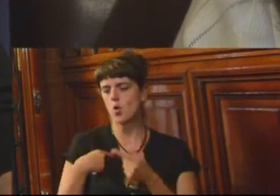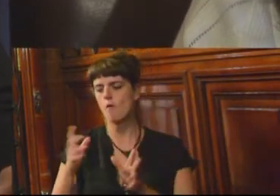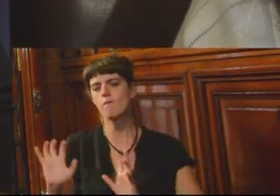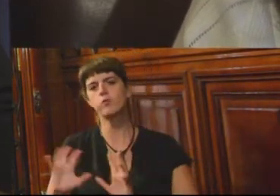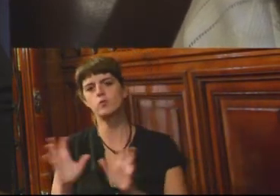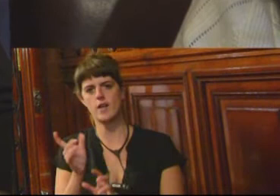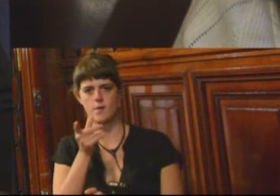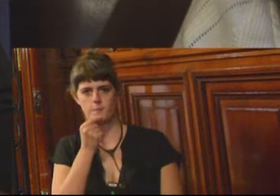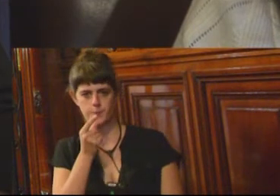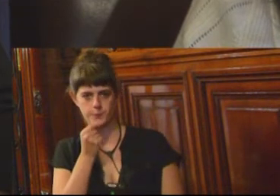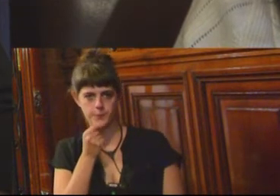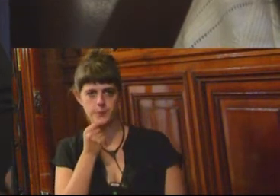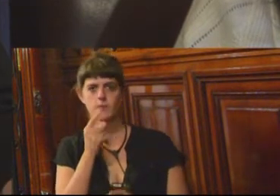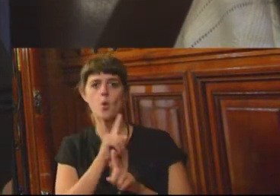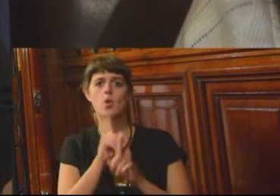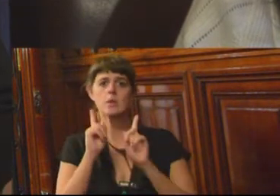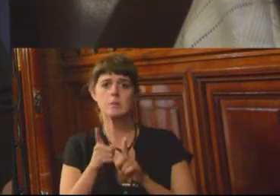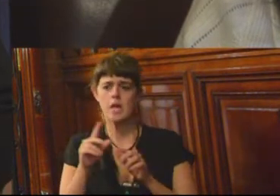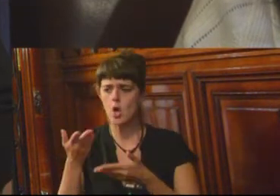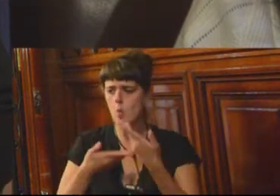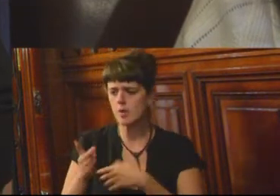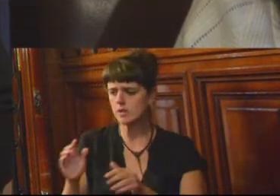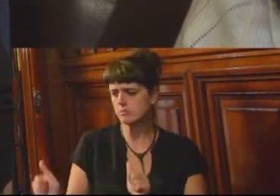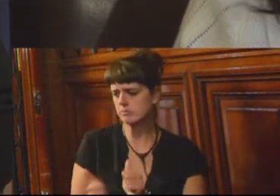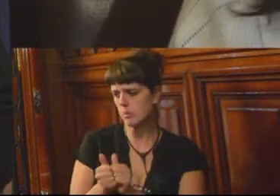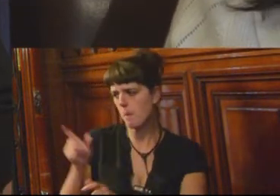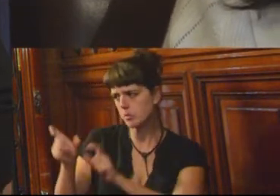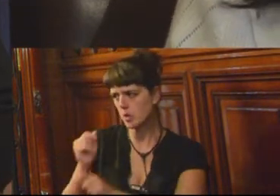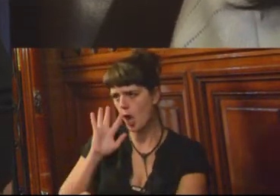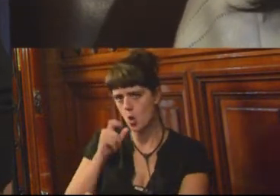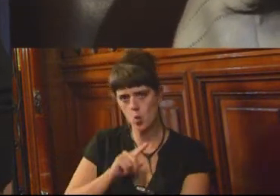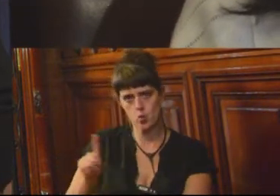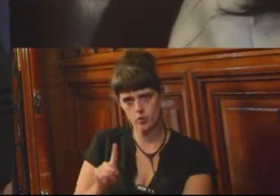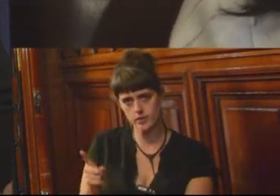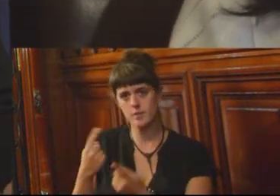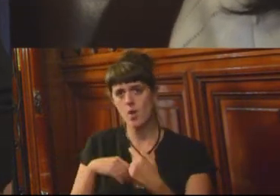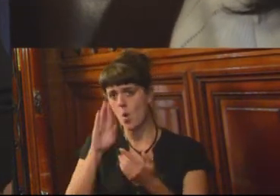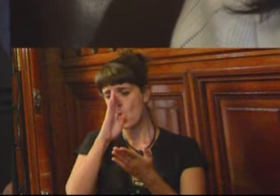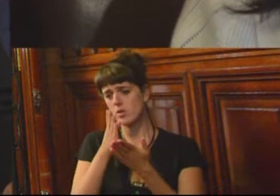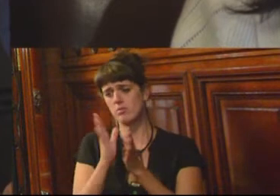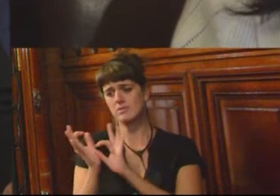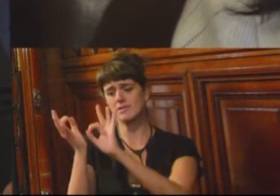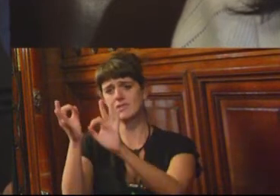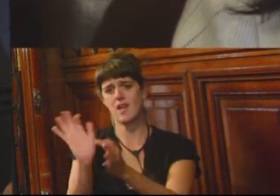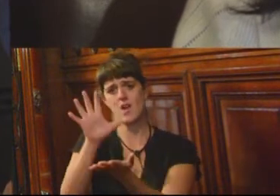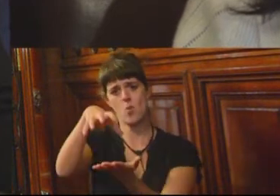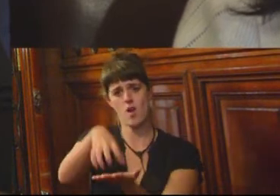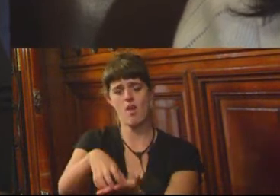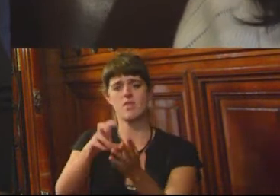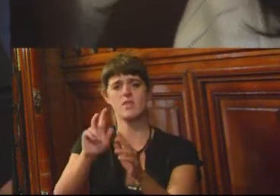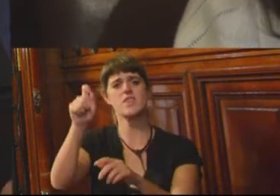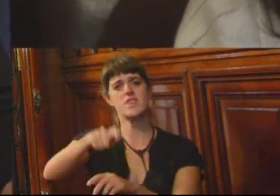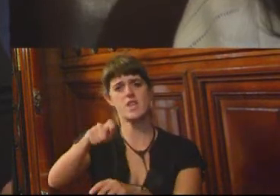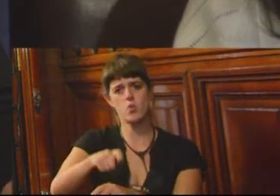a los y a los cuales desconoce. Y por último, su estadía en la alcaldía de tribunales con idéntico panorama, sumándose la falta de